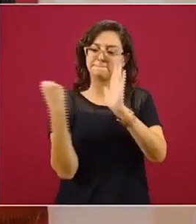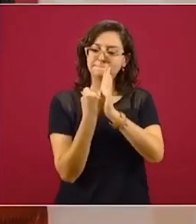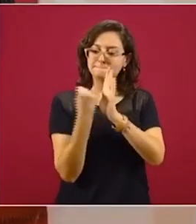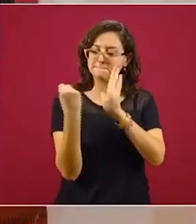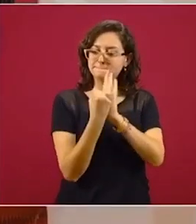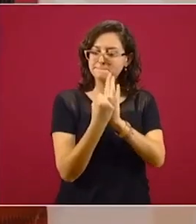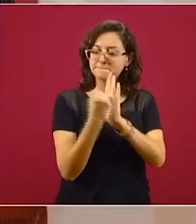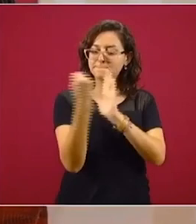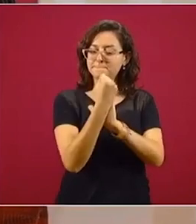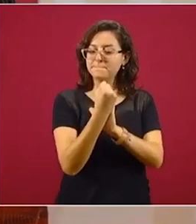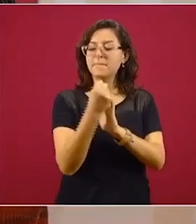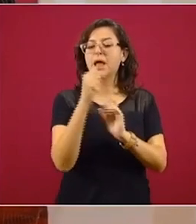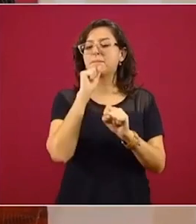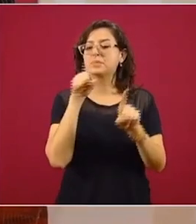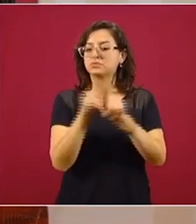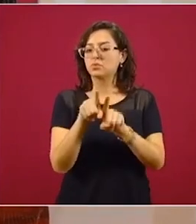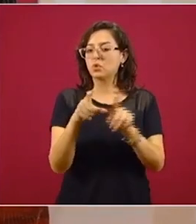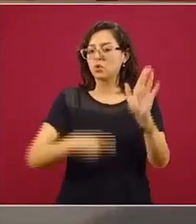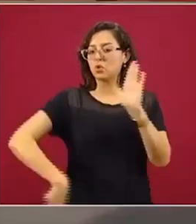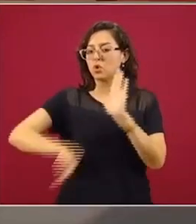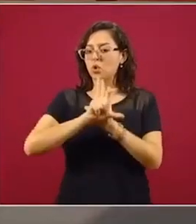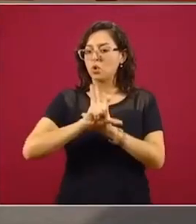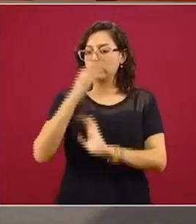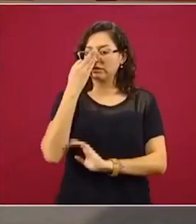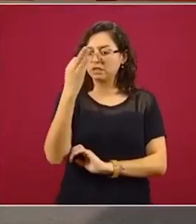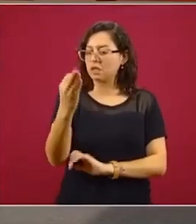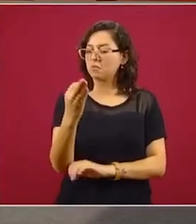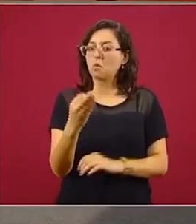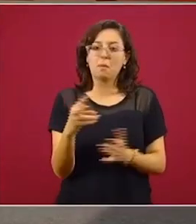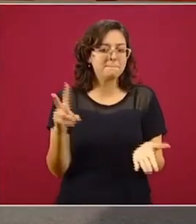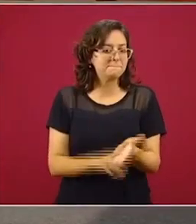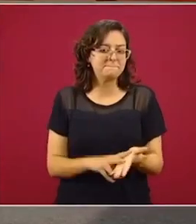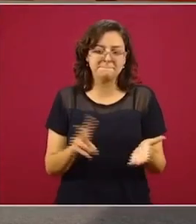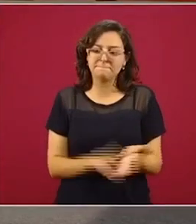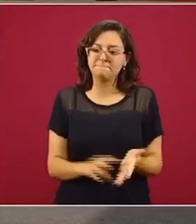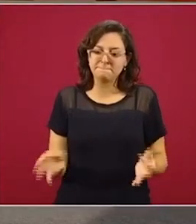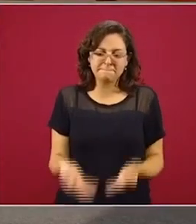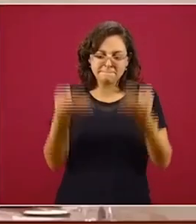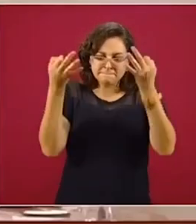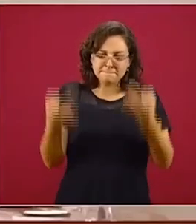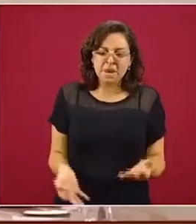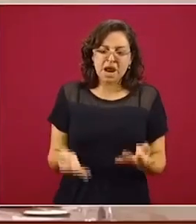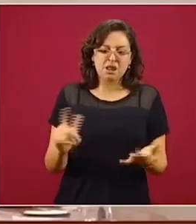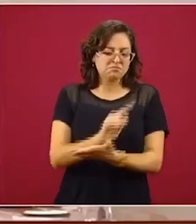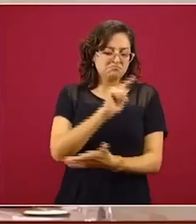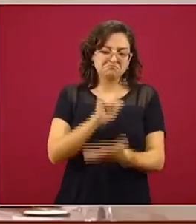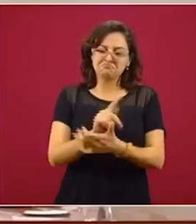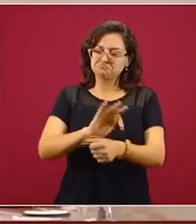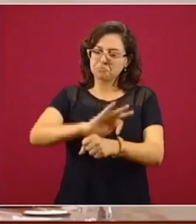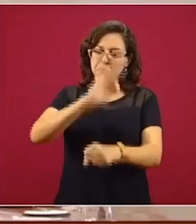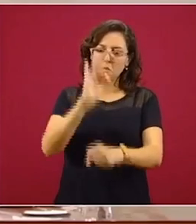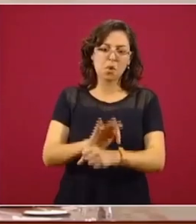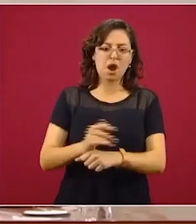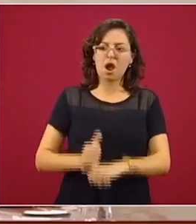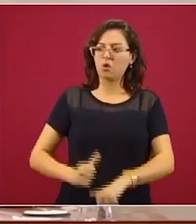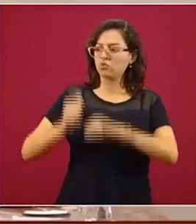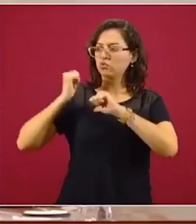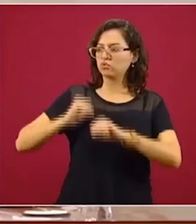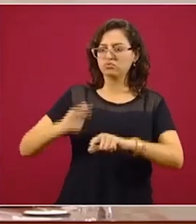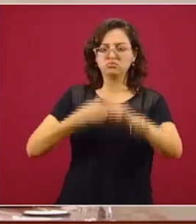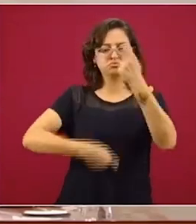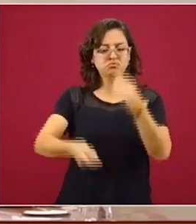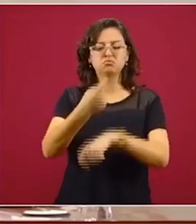sellos digitales, con marcas de tiempo, que son totalmente válidas